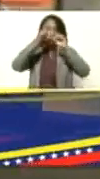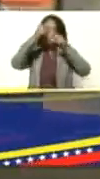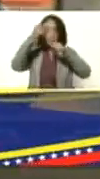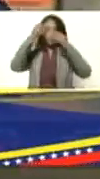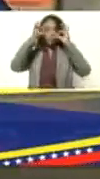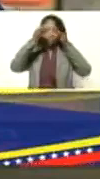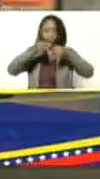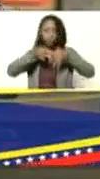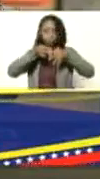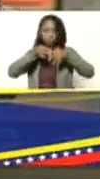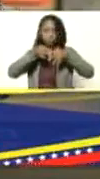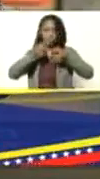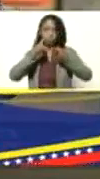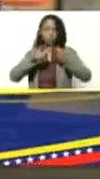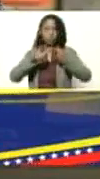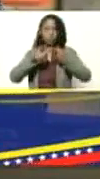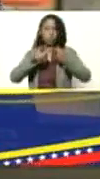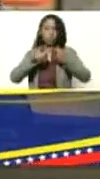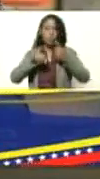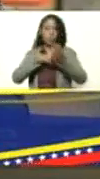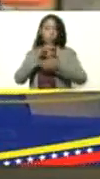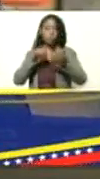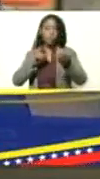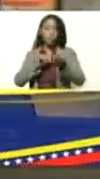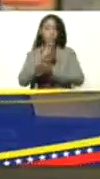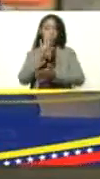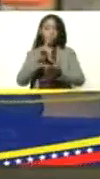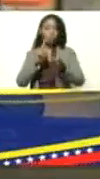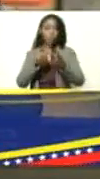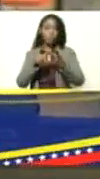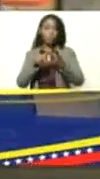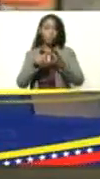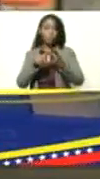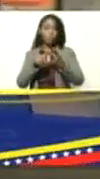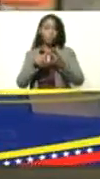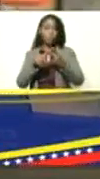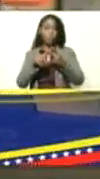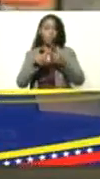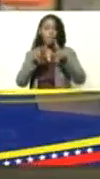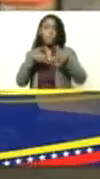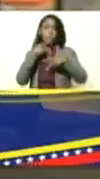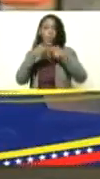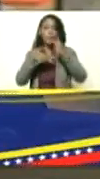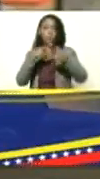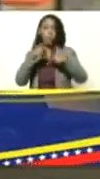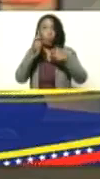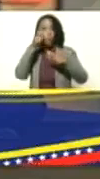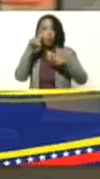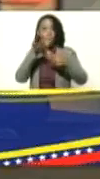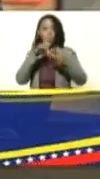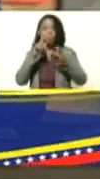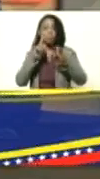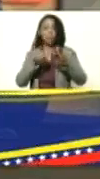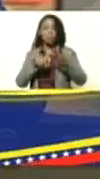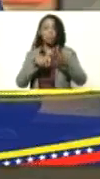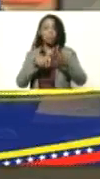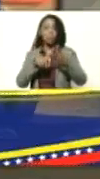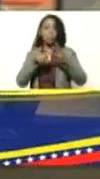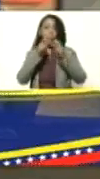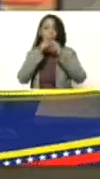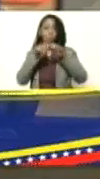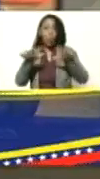rectificación reimpulso repolitización del pueblo repolarización